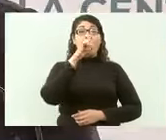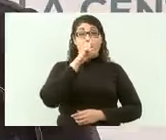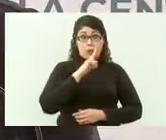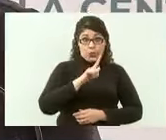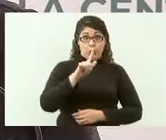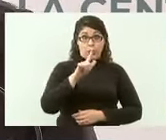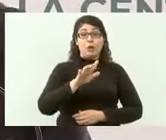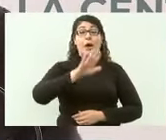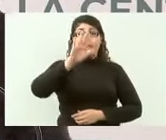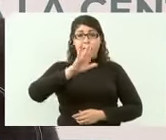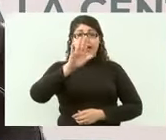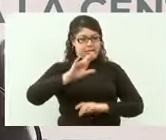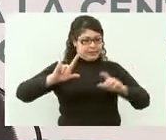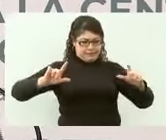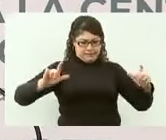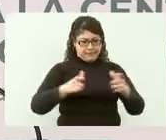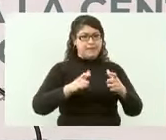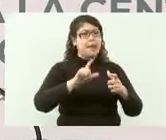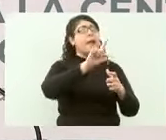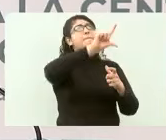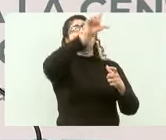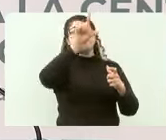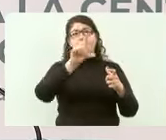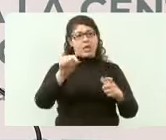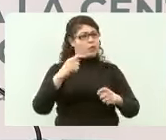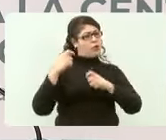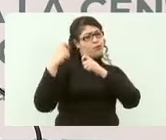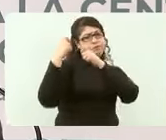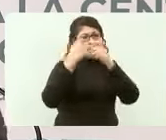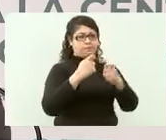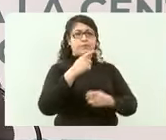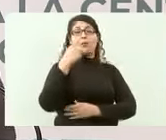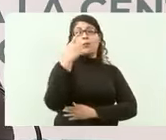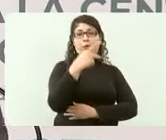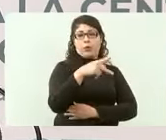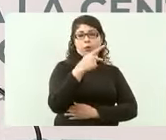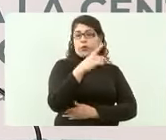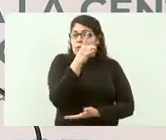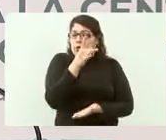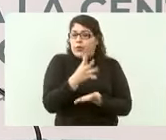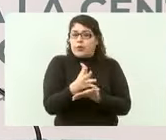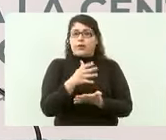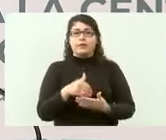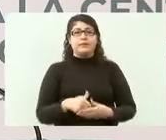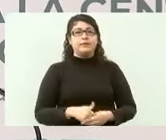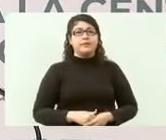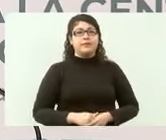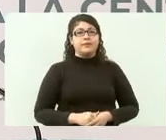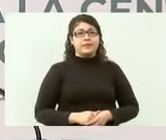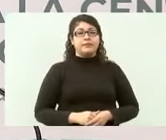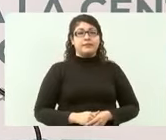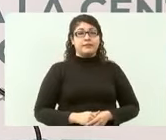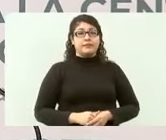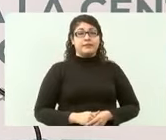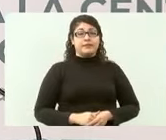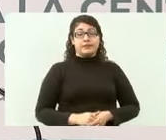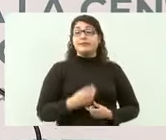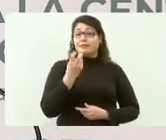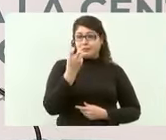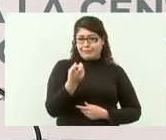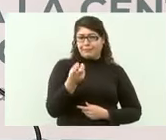Por eso no deben de llamarse